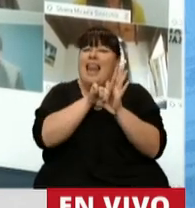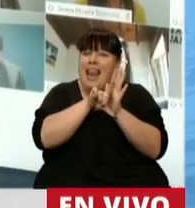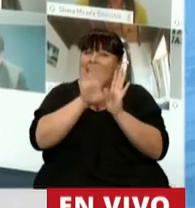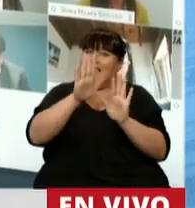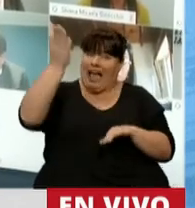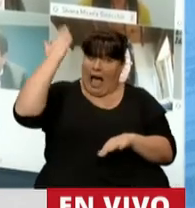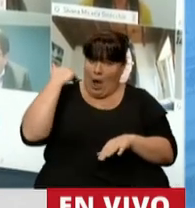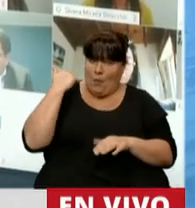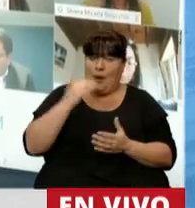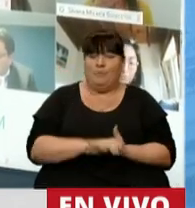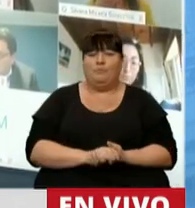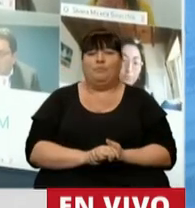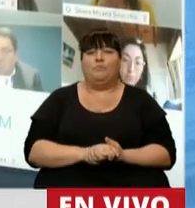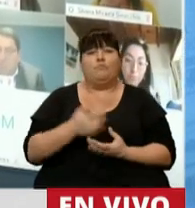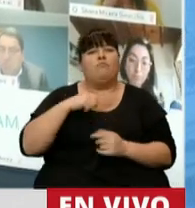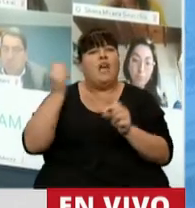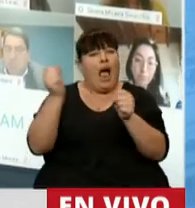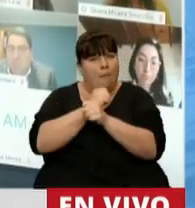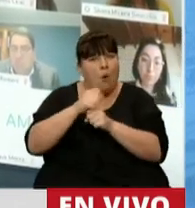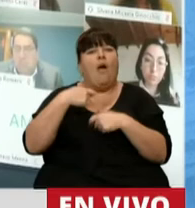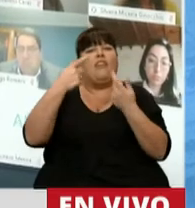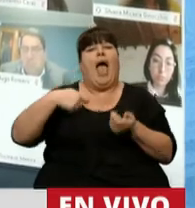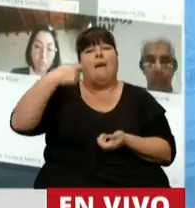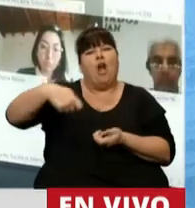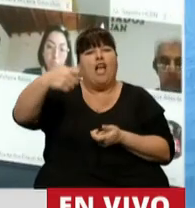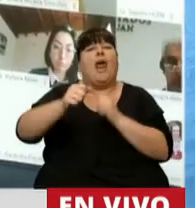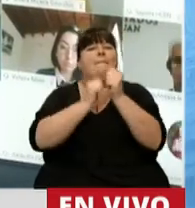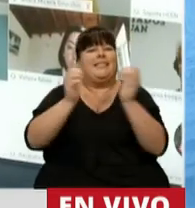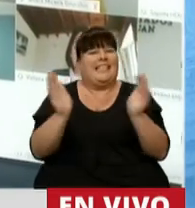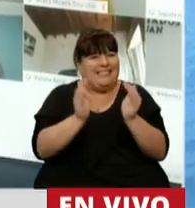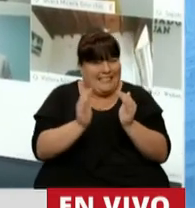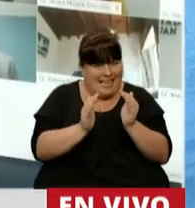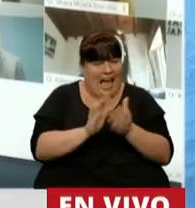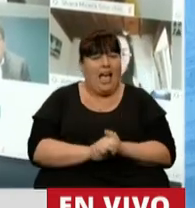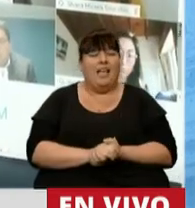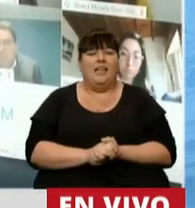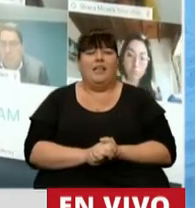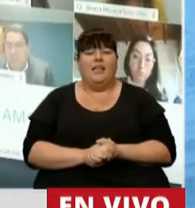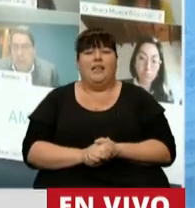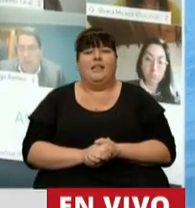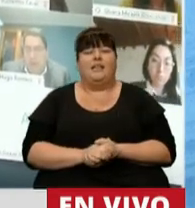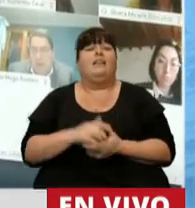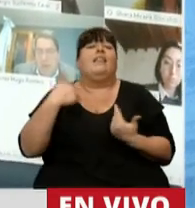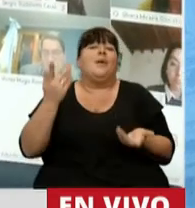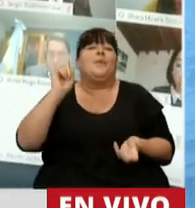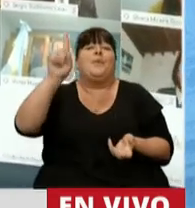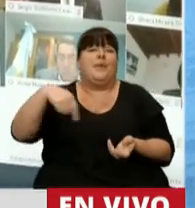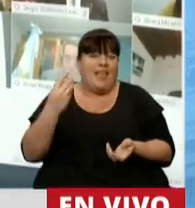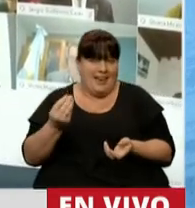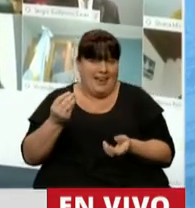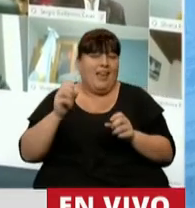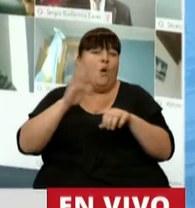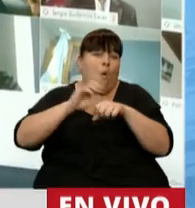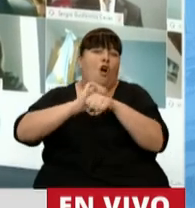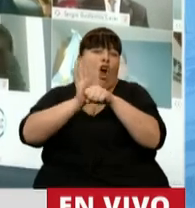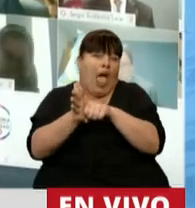que le dimos moratoria a las pymes las consecuencias que la